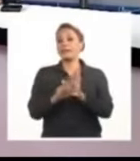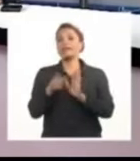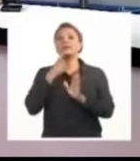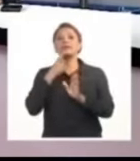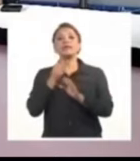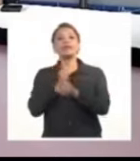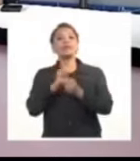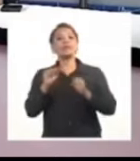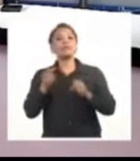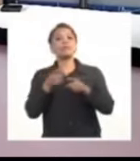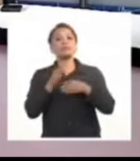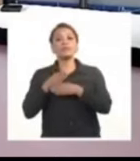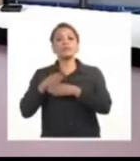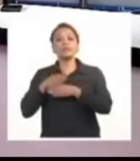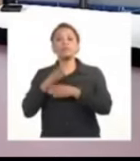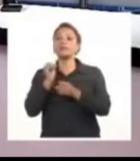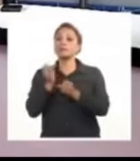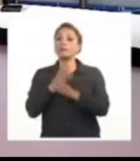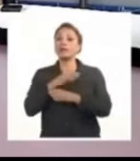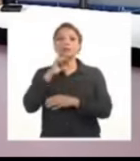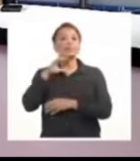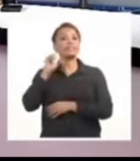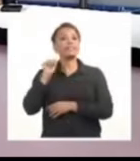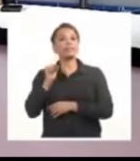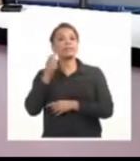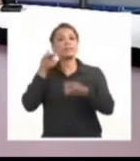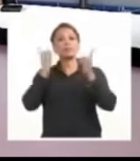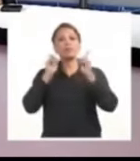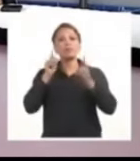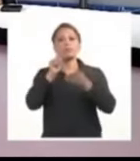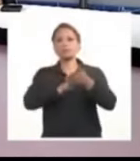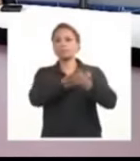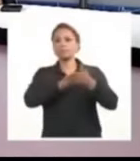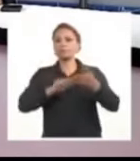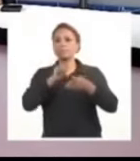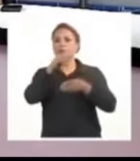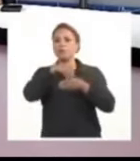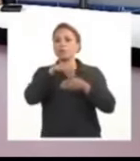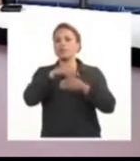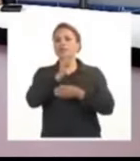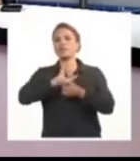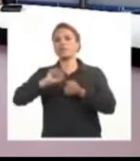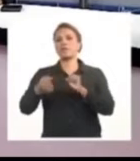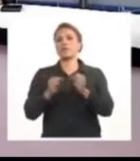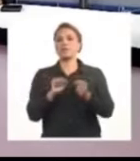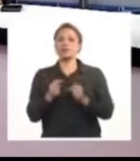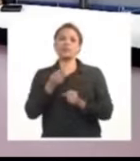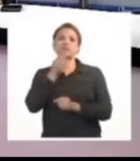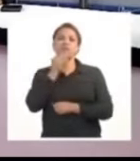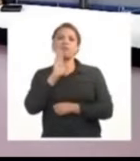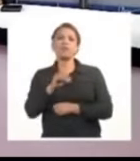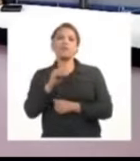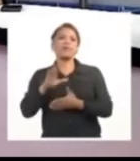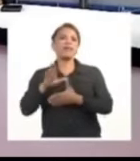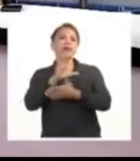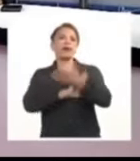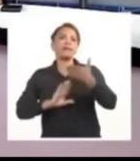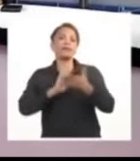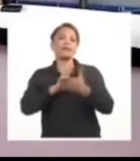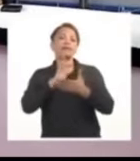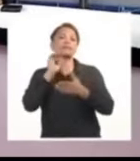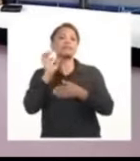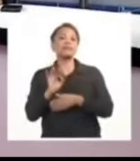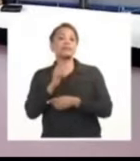división en función de claros intereses políticos electorales y de dominación no se puede hablar de las Américas sin